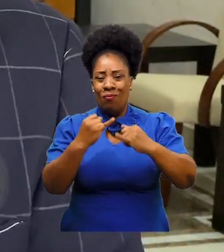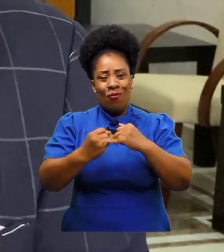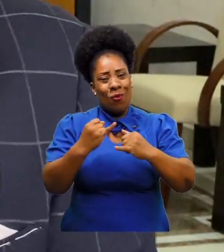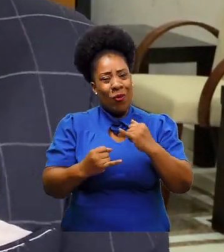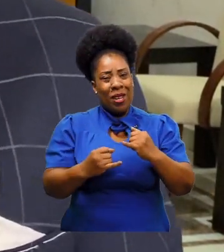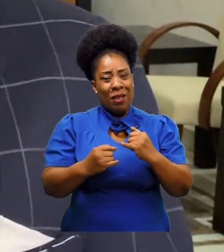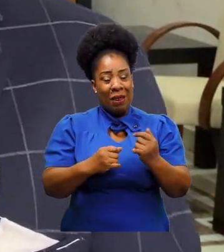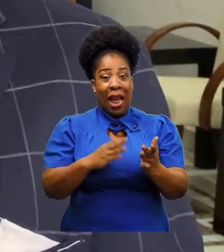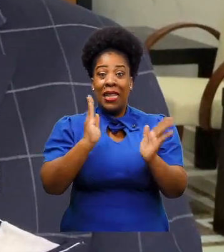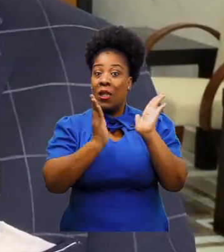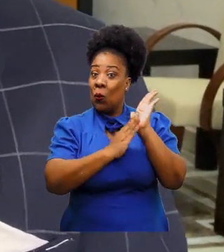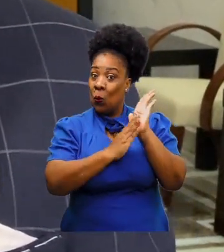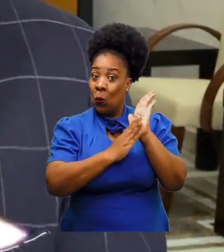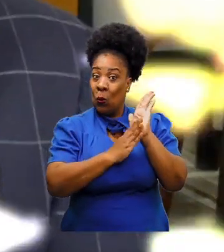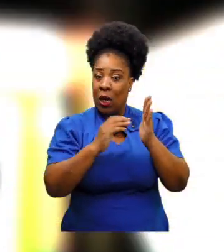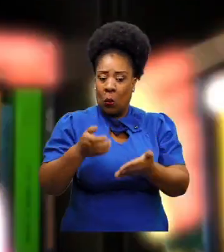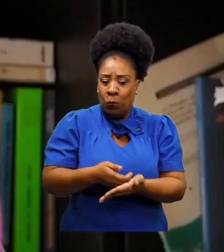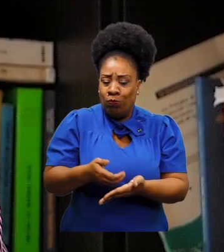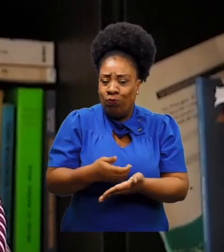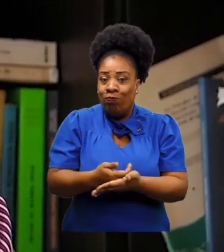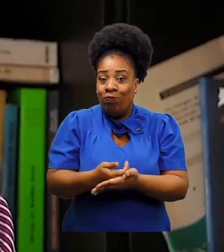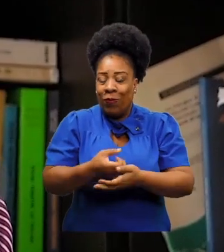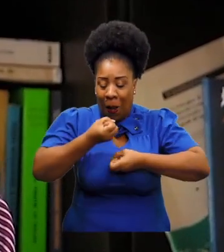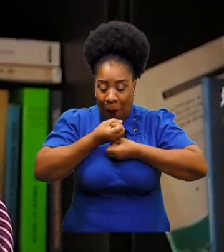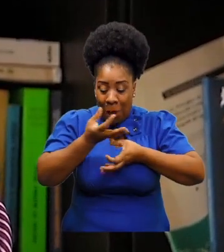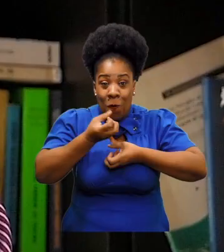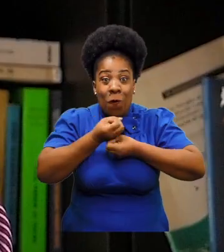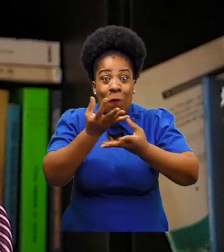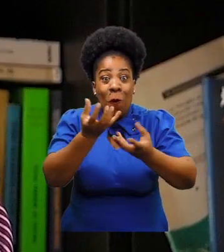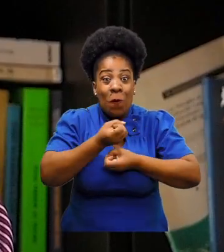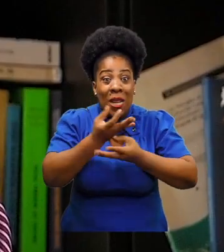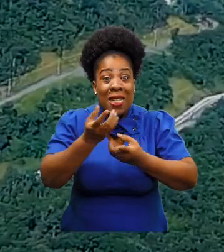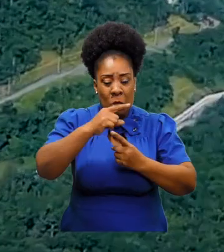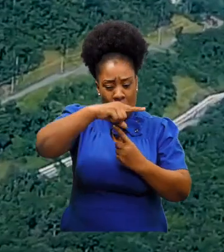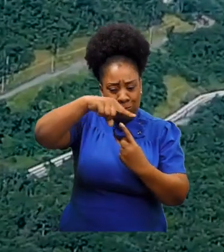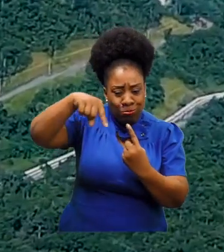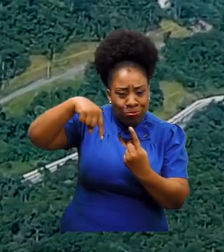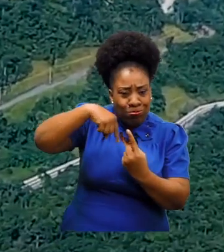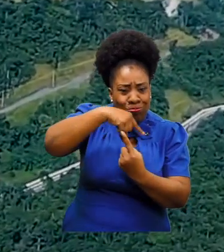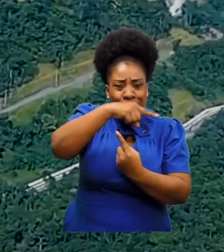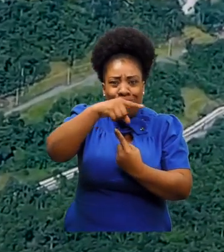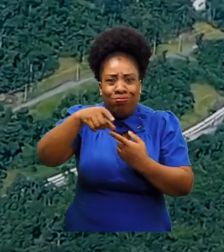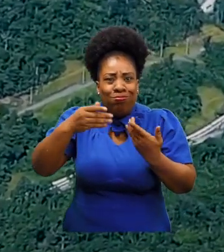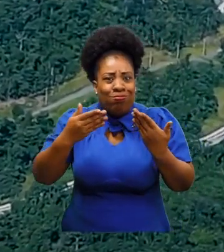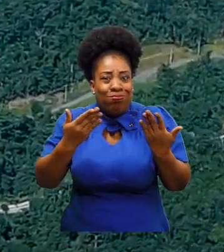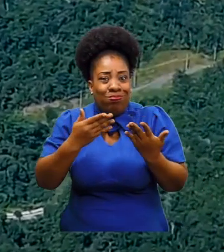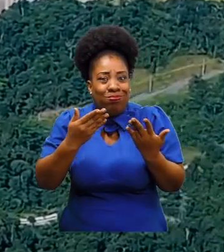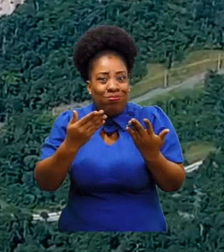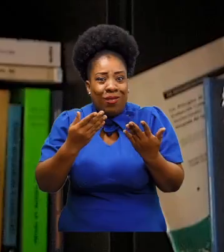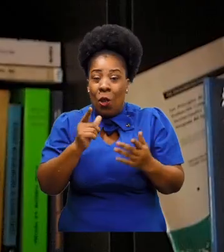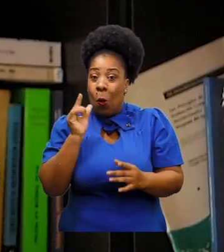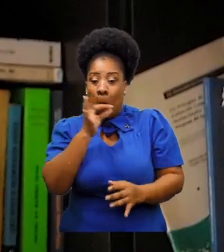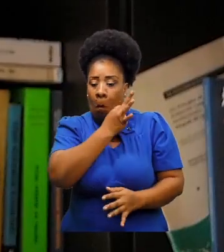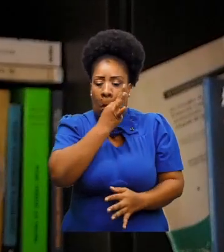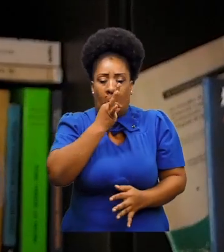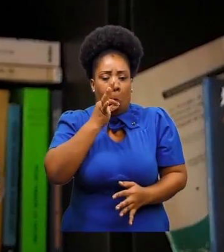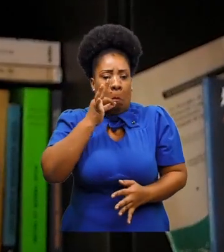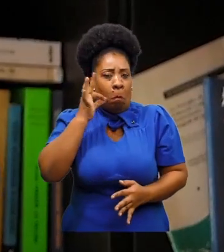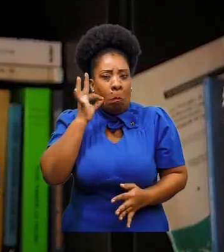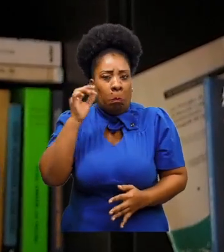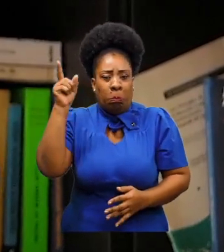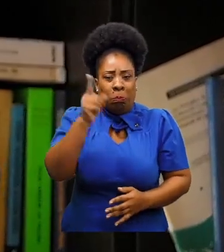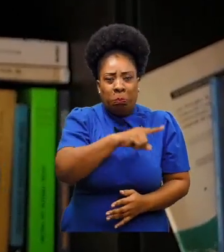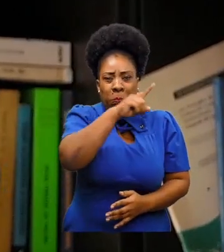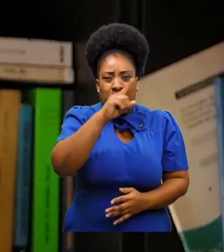poner fin al contrato minero. La información ambiental del proyecto que se ha omitido, se ha omitido